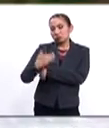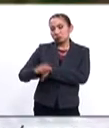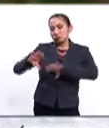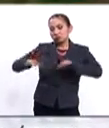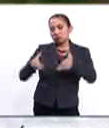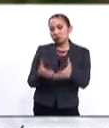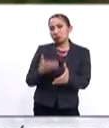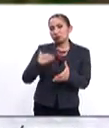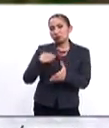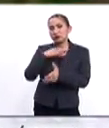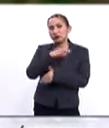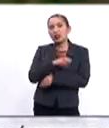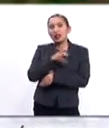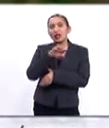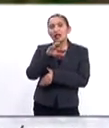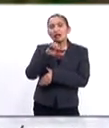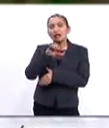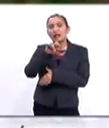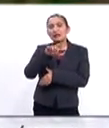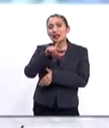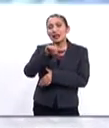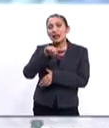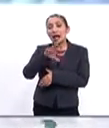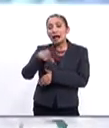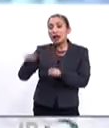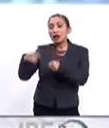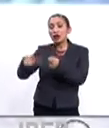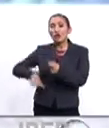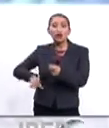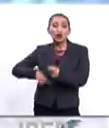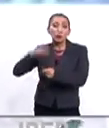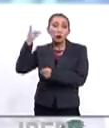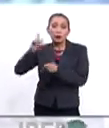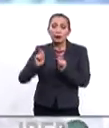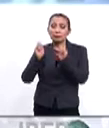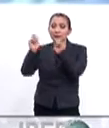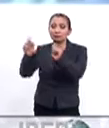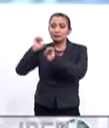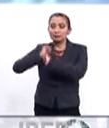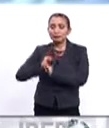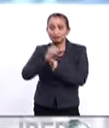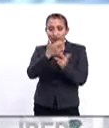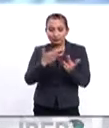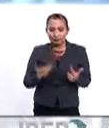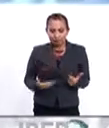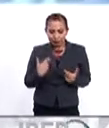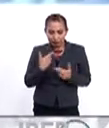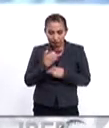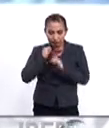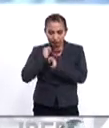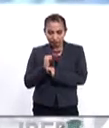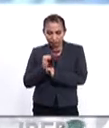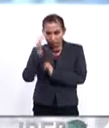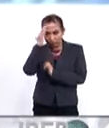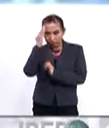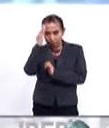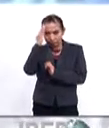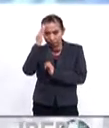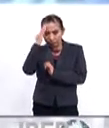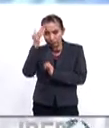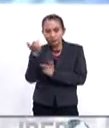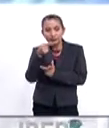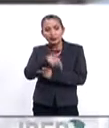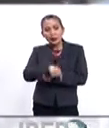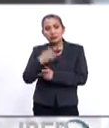de la Comunidad de Estados Latinoamericanos y Caribeños, la CELAC, al gobierno de Bolivia. El encargado de recibir el mando y